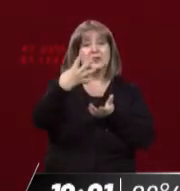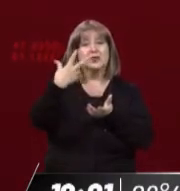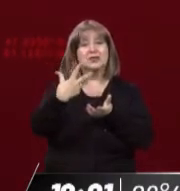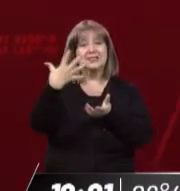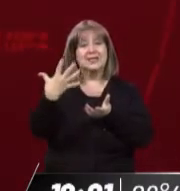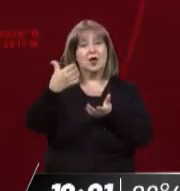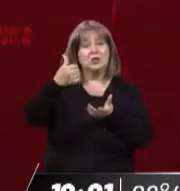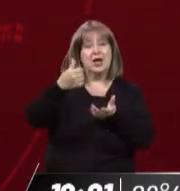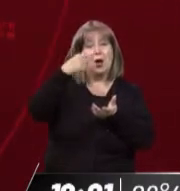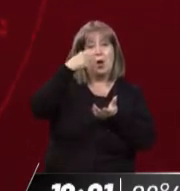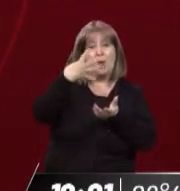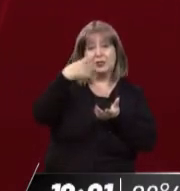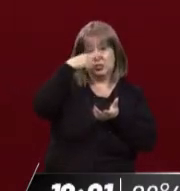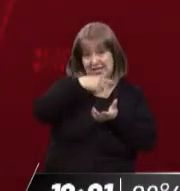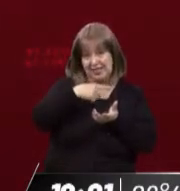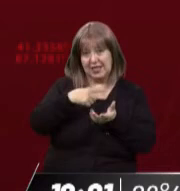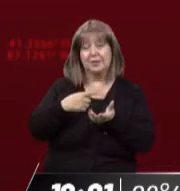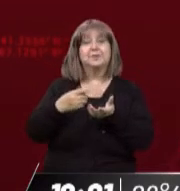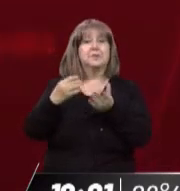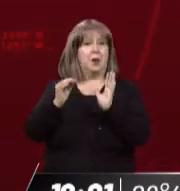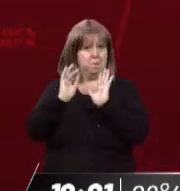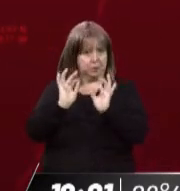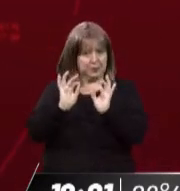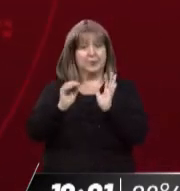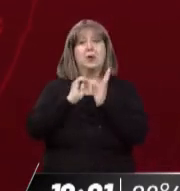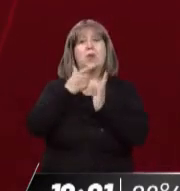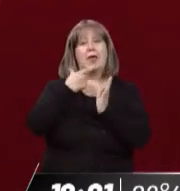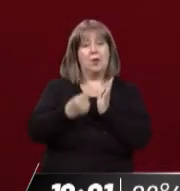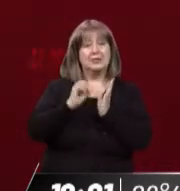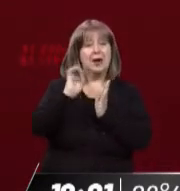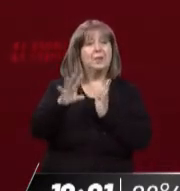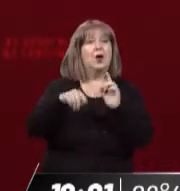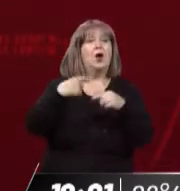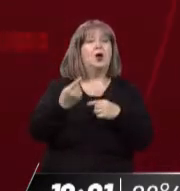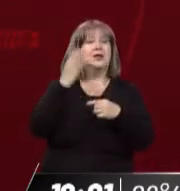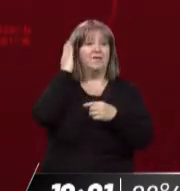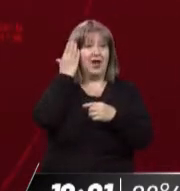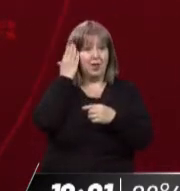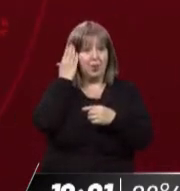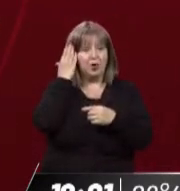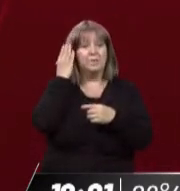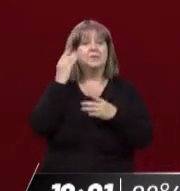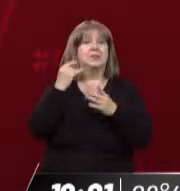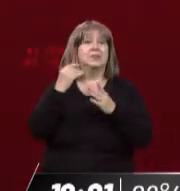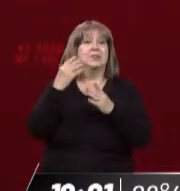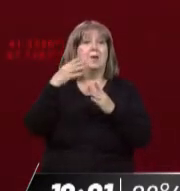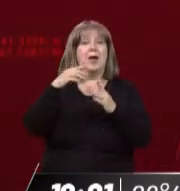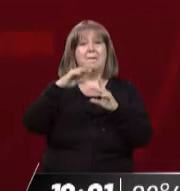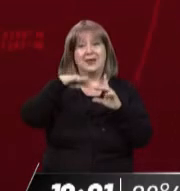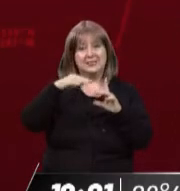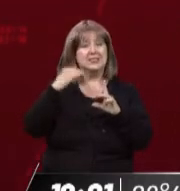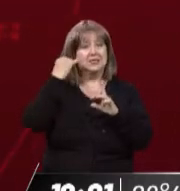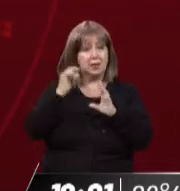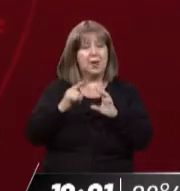-4356-47. Allí está. Al Facebook también Messenger, opción